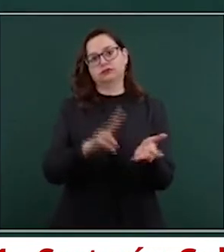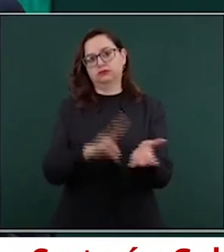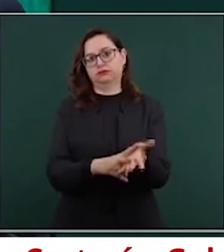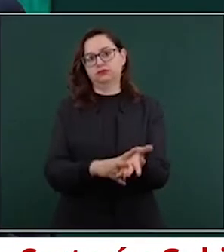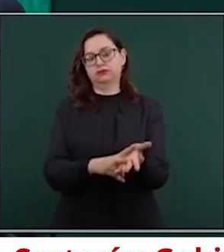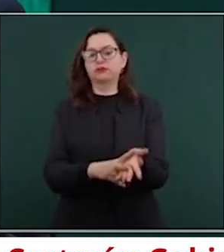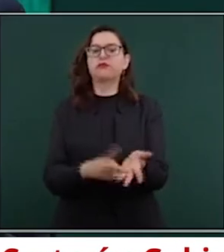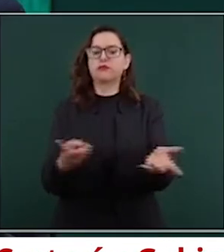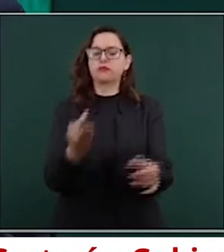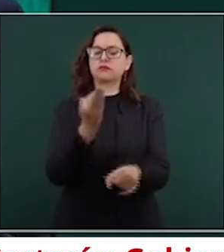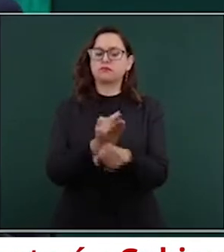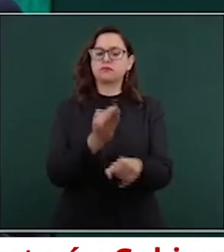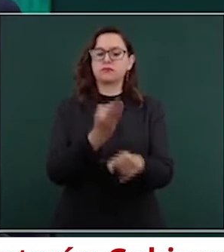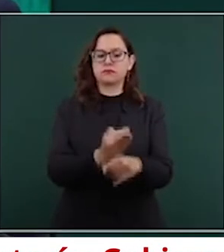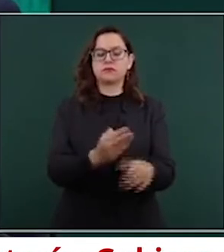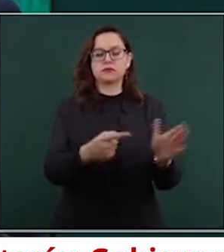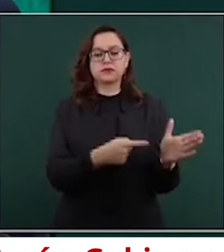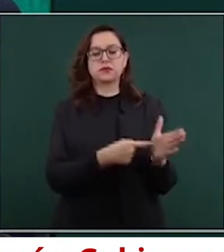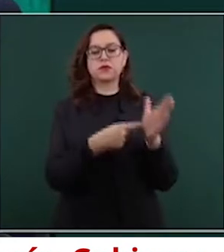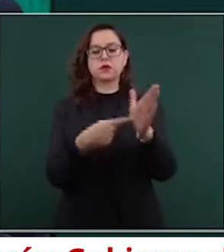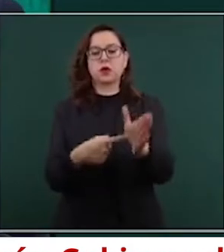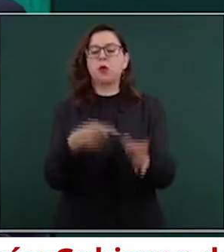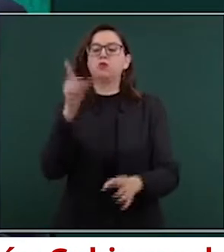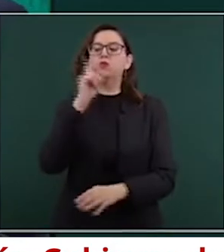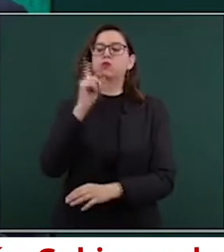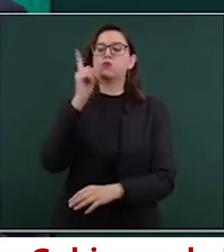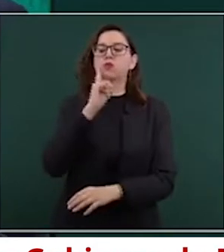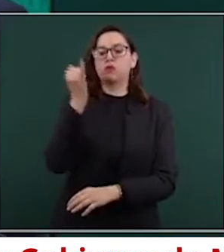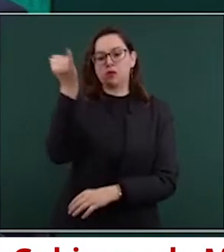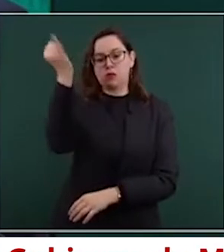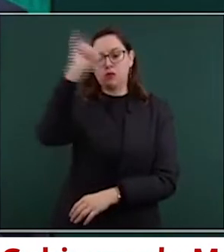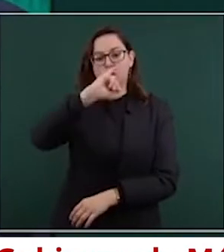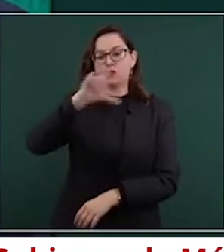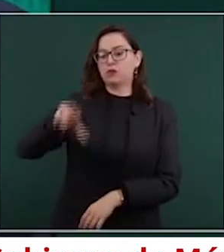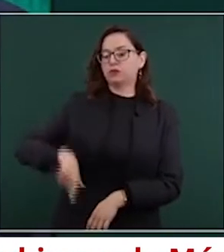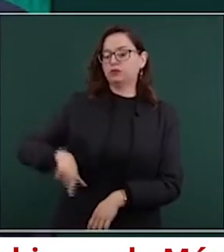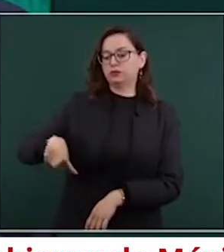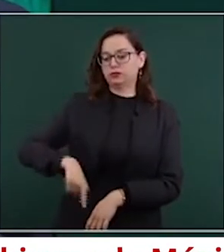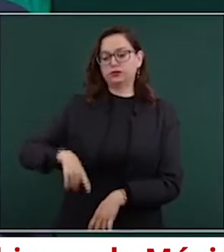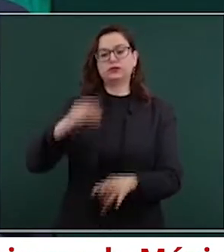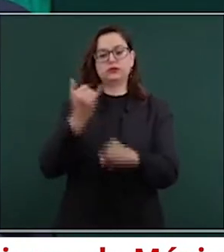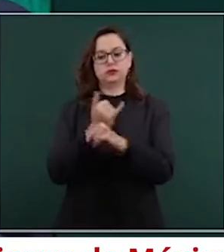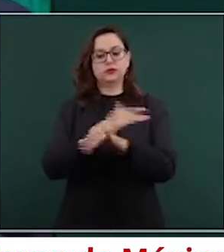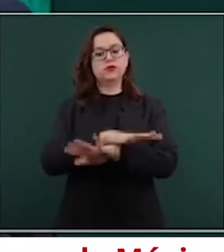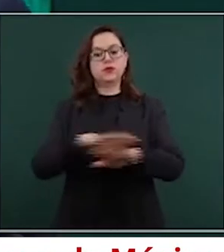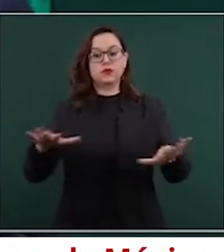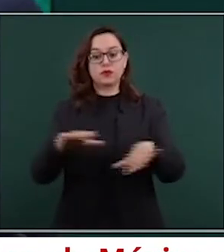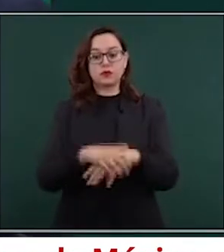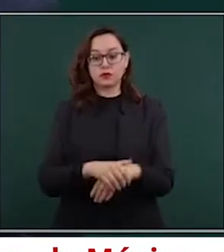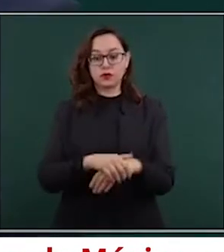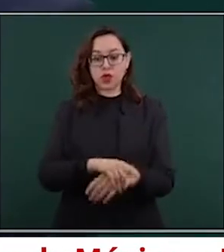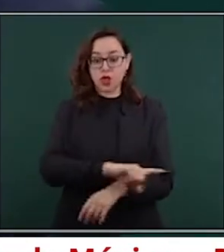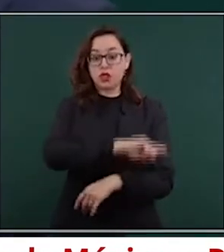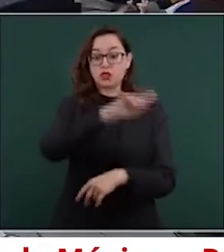Nos va a informar la Jefa de Gobierno, luego el General